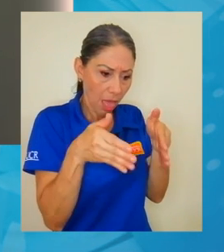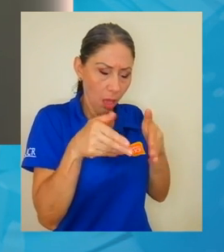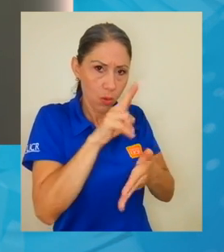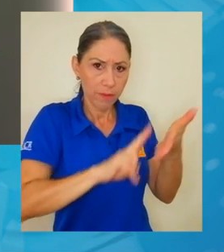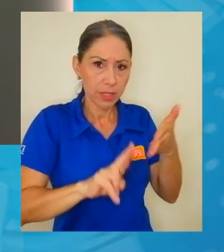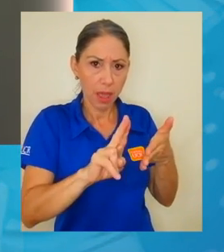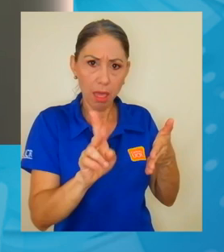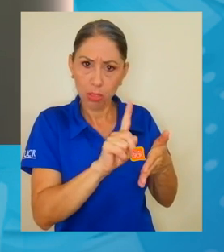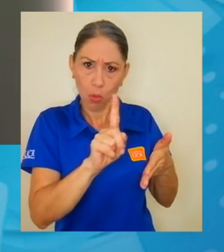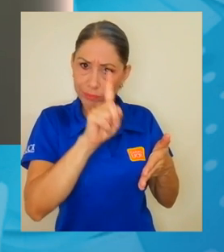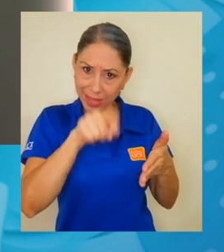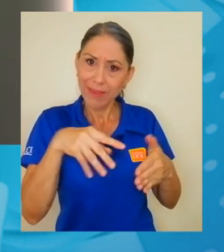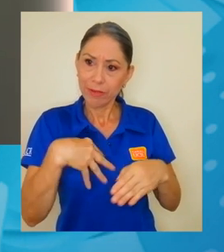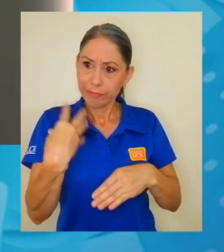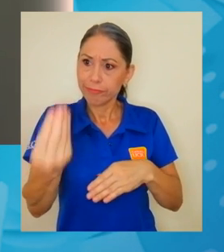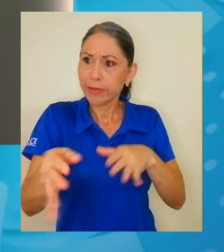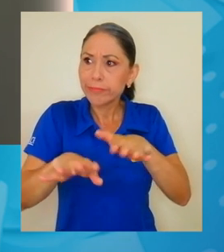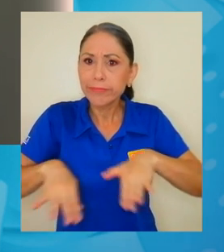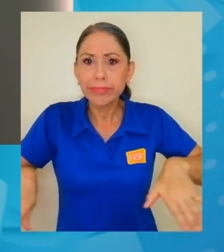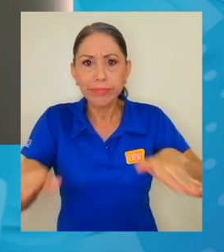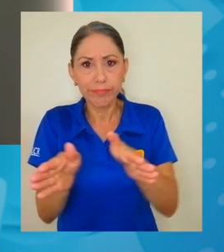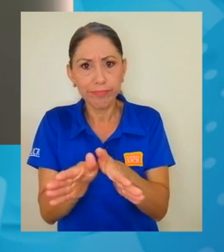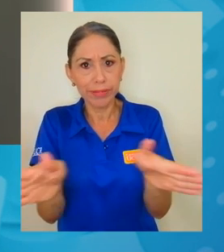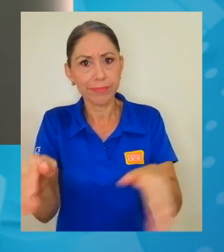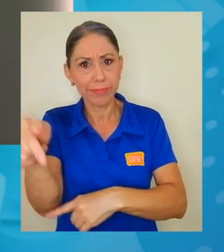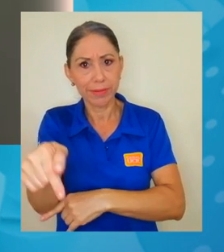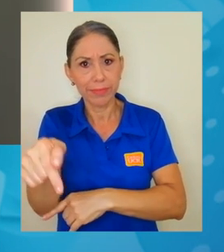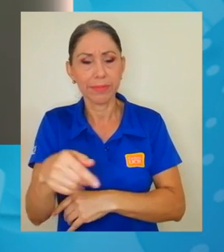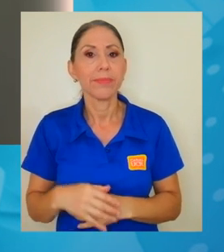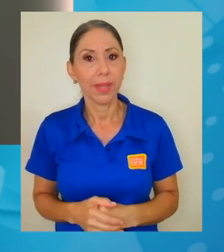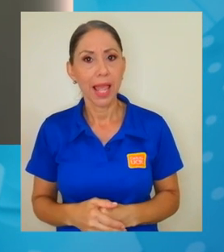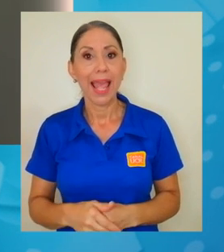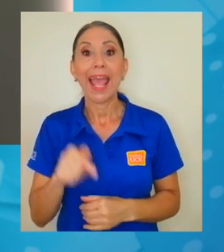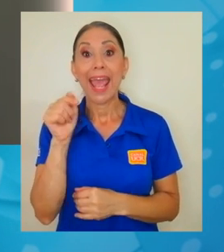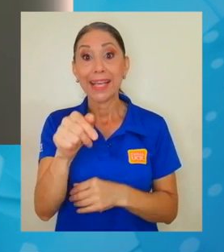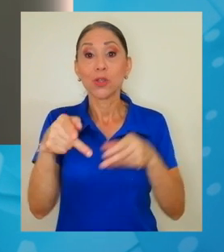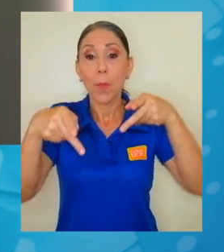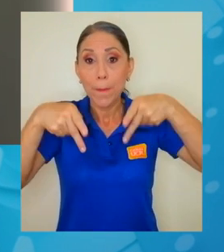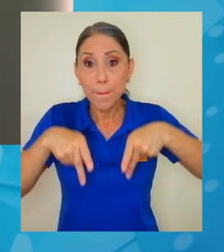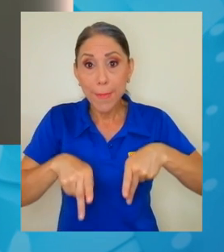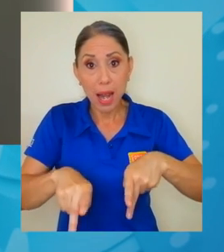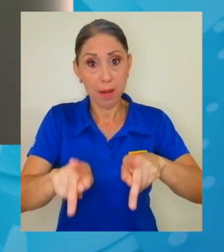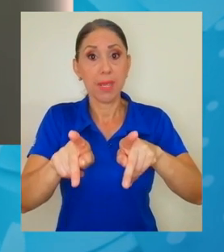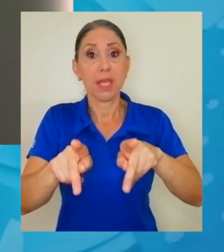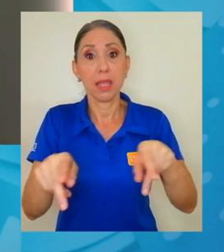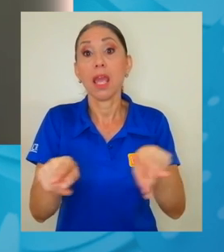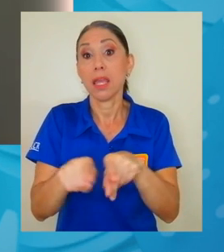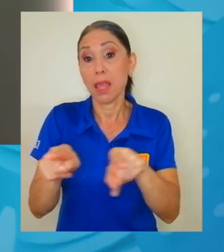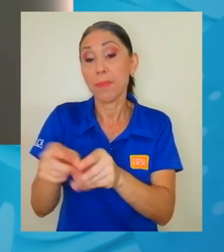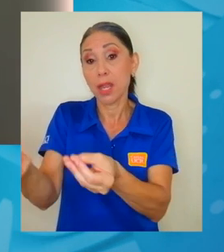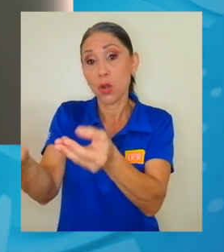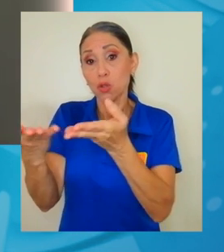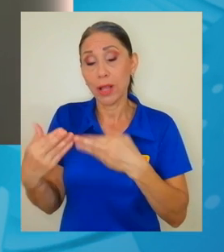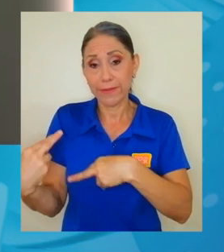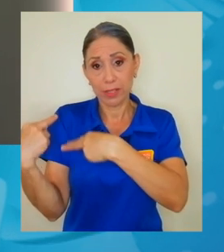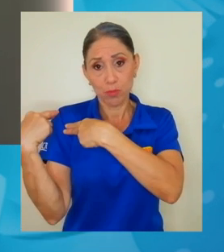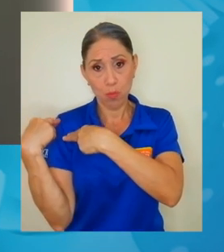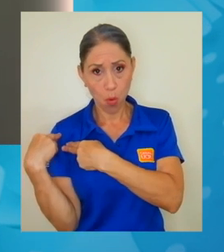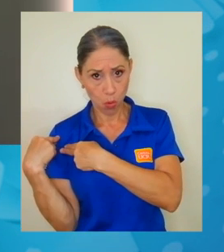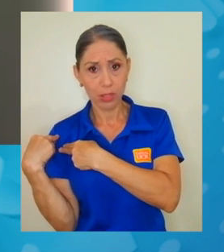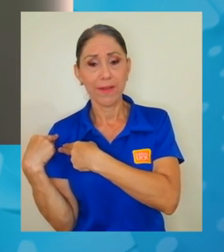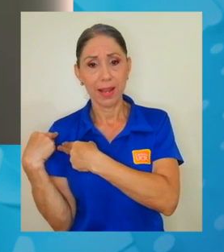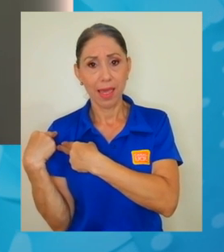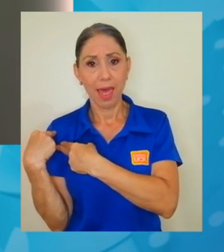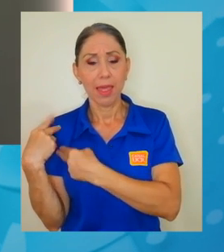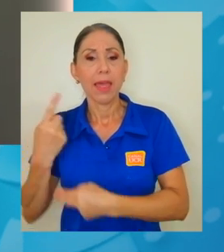parte de la academia. O sea, entonces eso nos permite y a la vez nos da la responsabilidad de estar